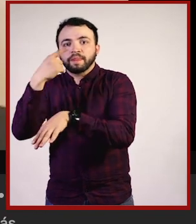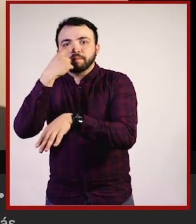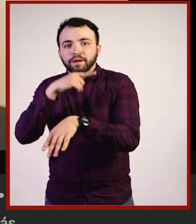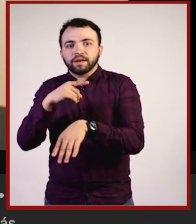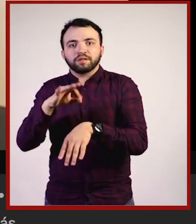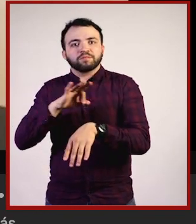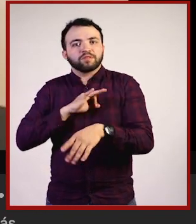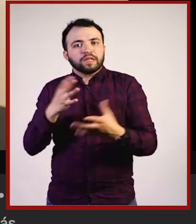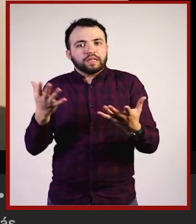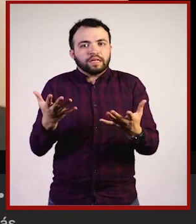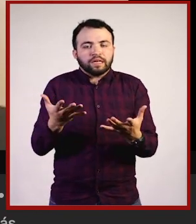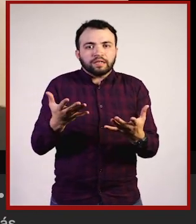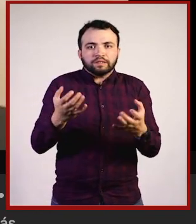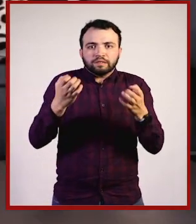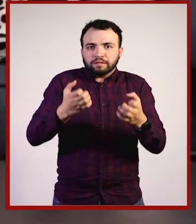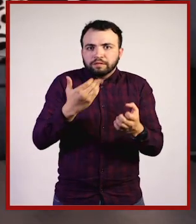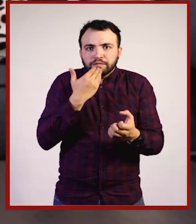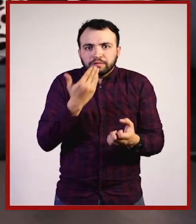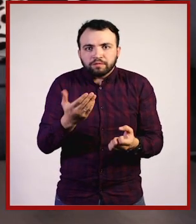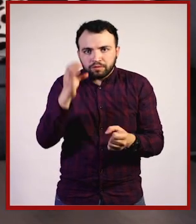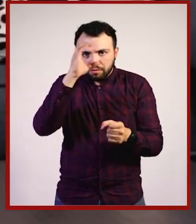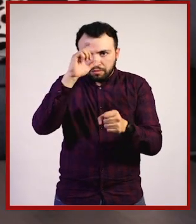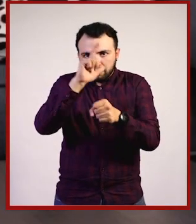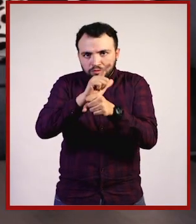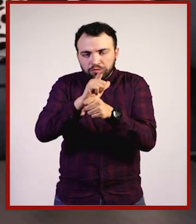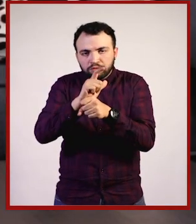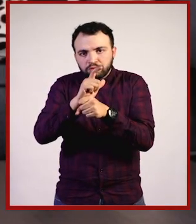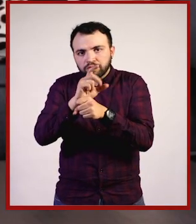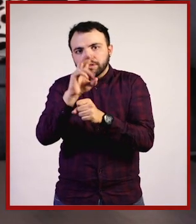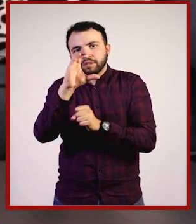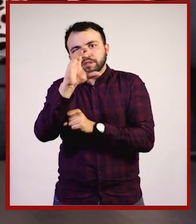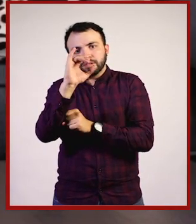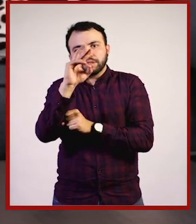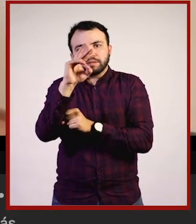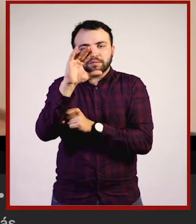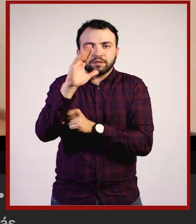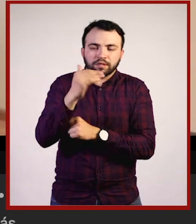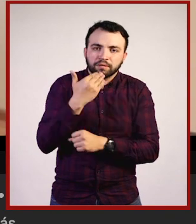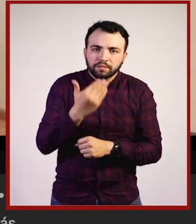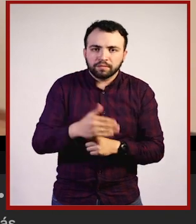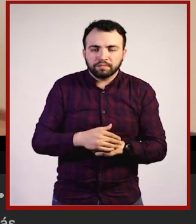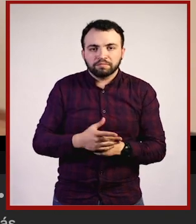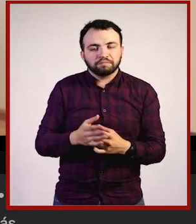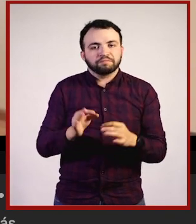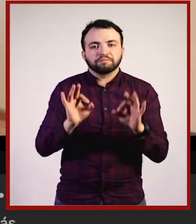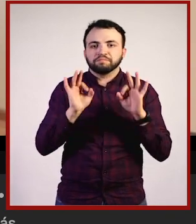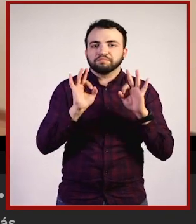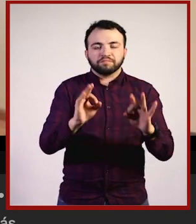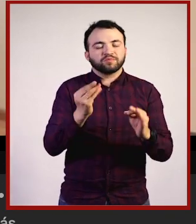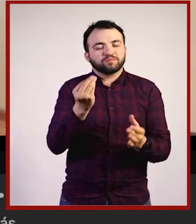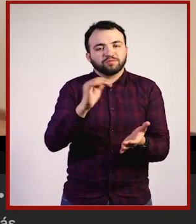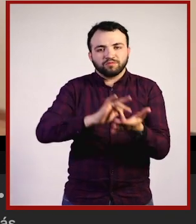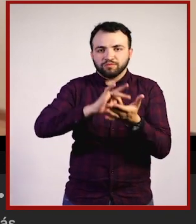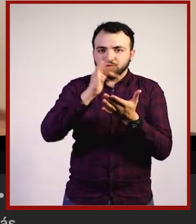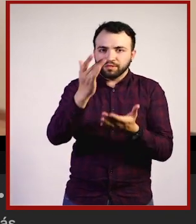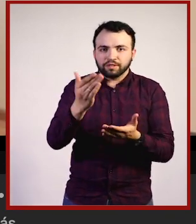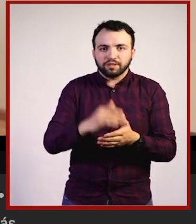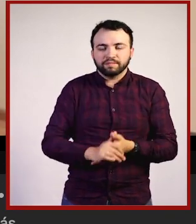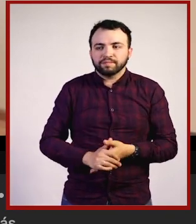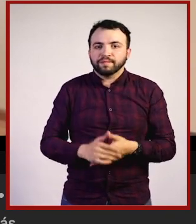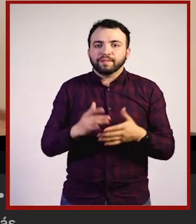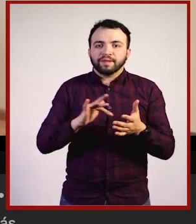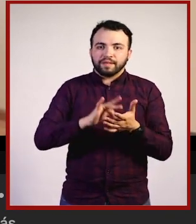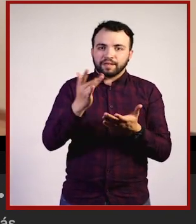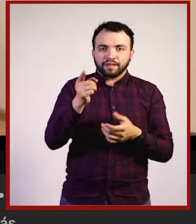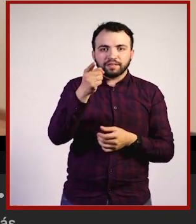de los procedimientos y de la cultura cívica en nuestro país. Perfecto, Gildardo. Muchísimas gracias. Gracias